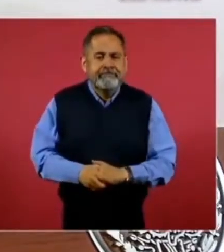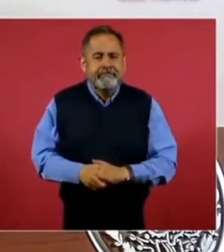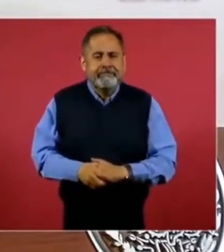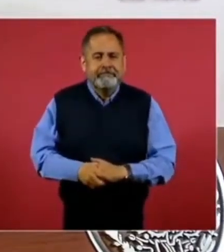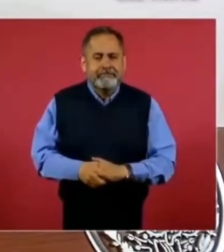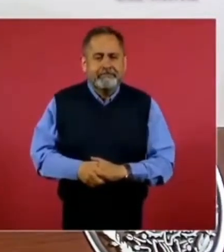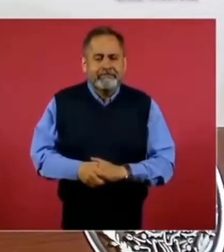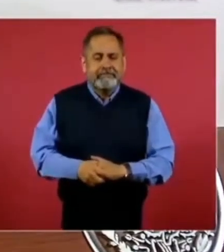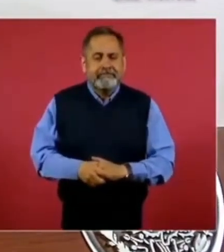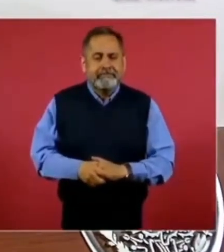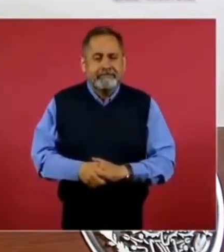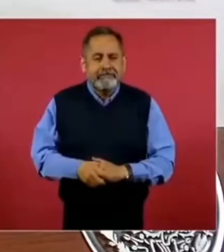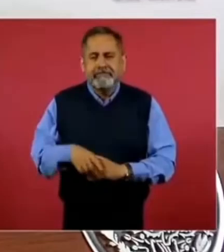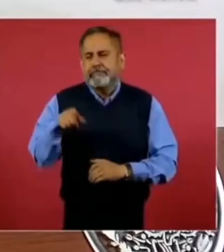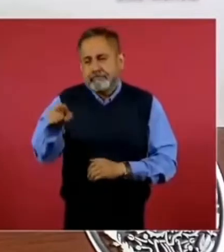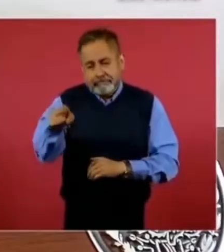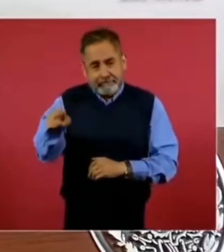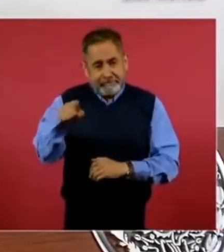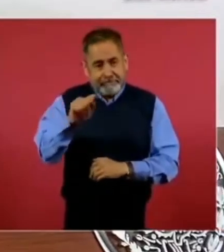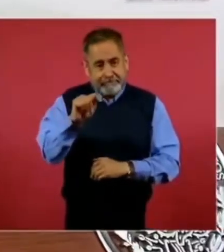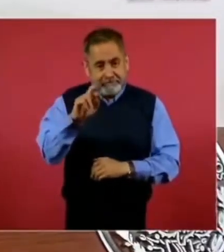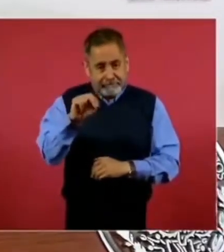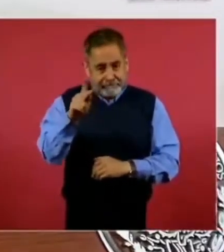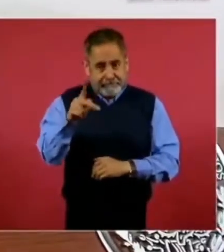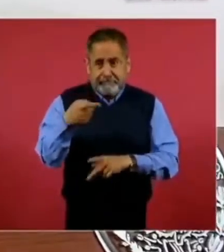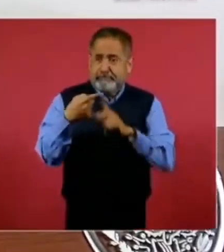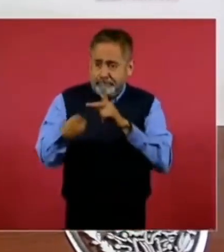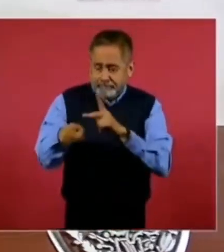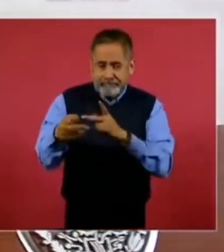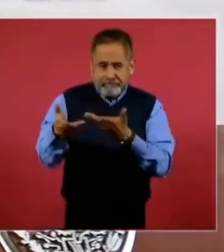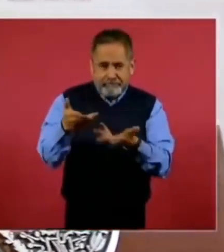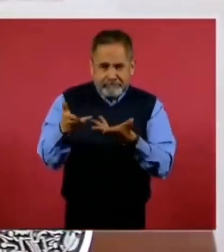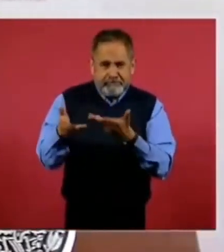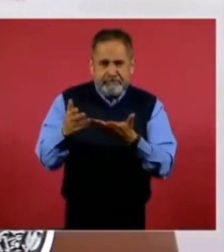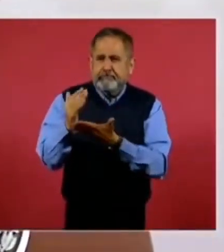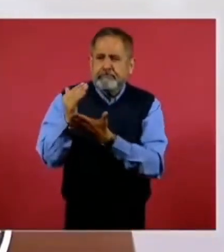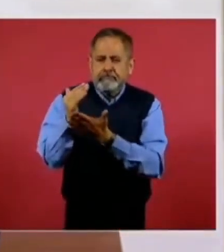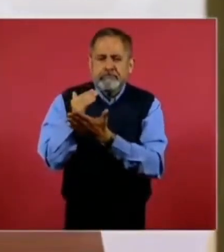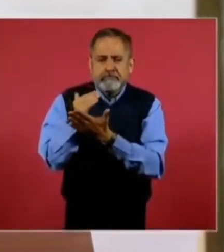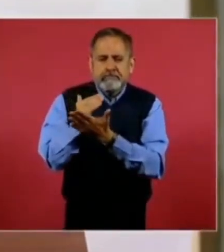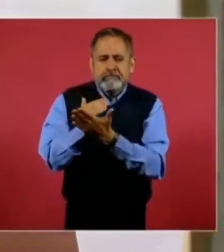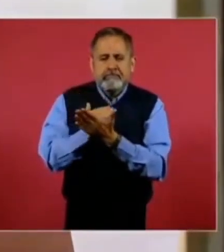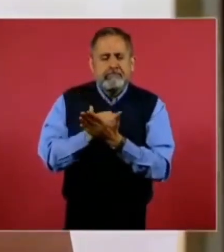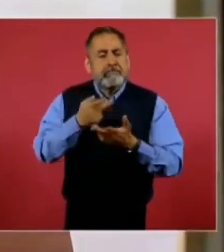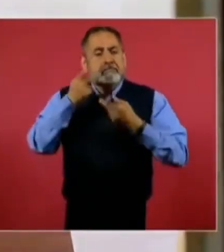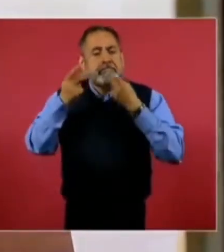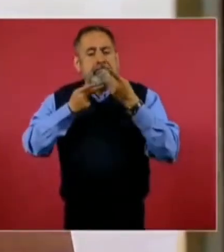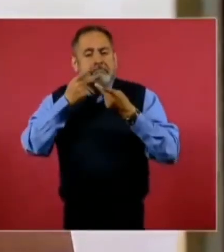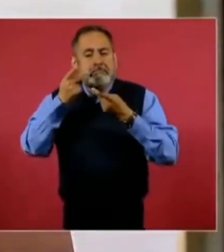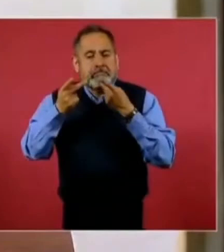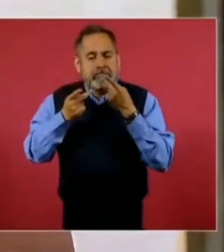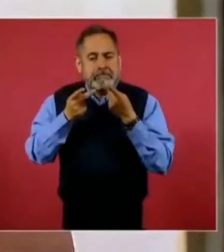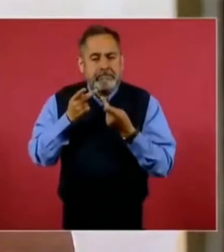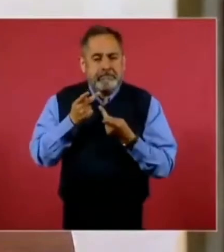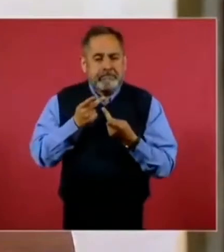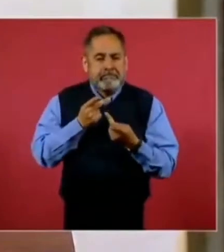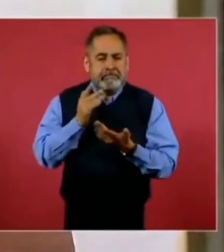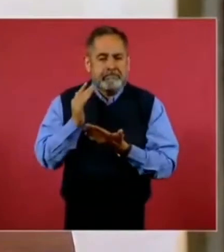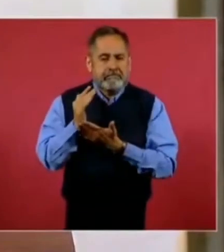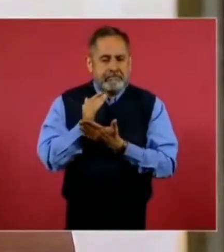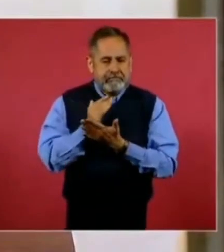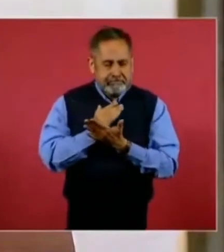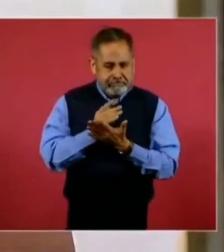empieza a moderarse, a cambiar